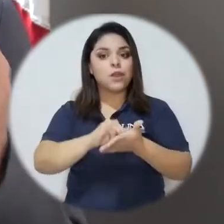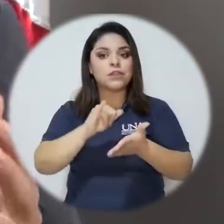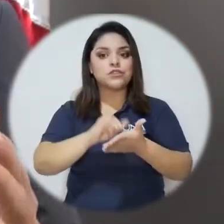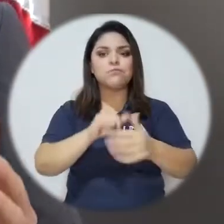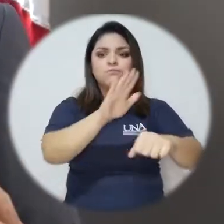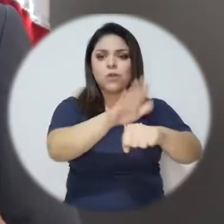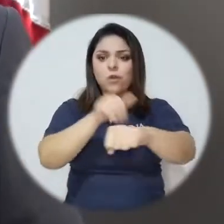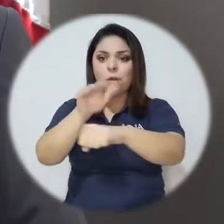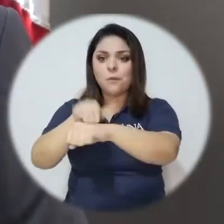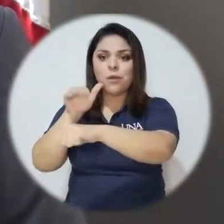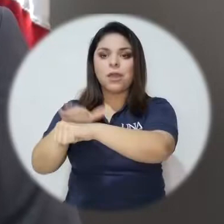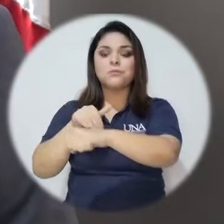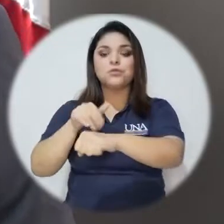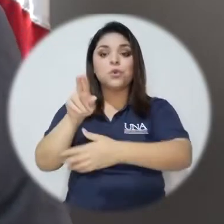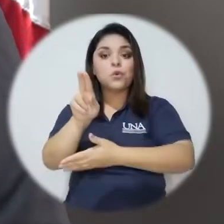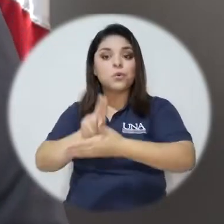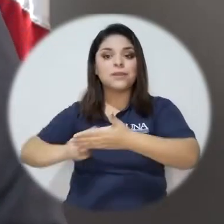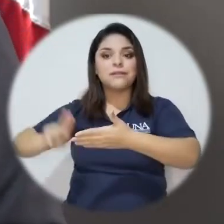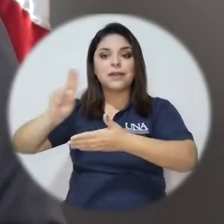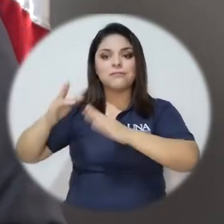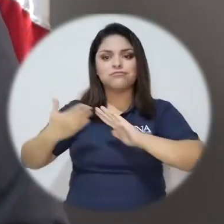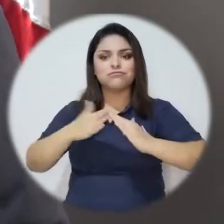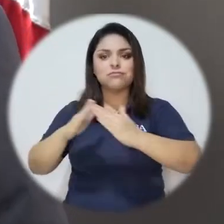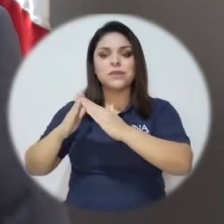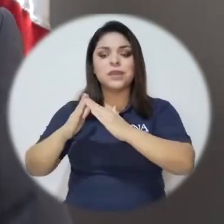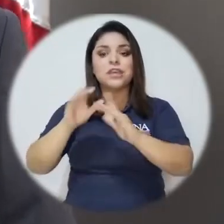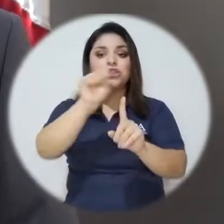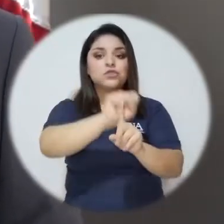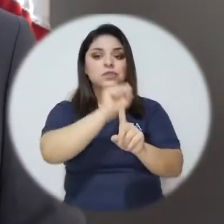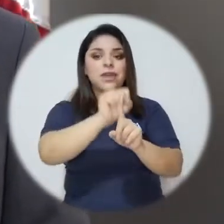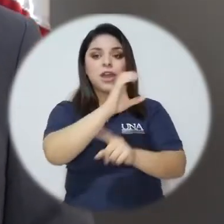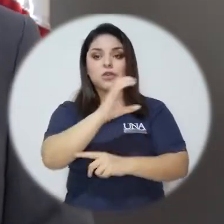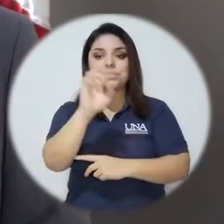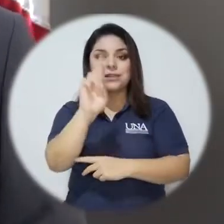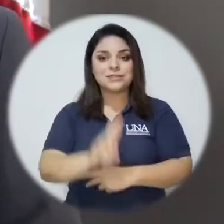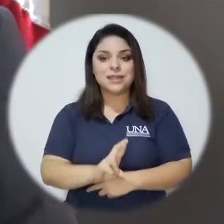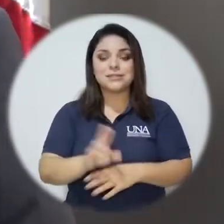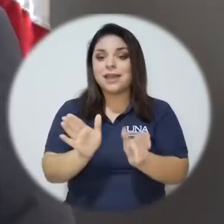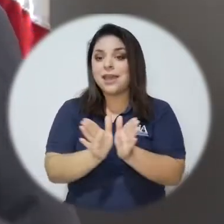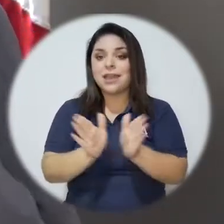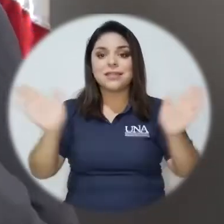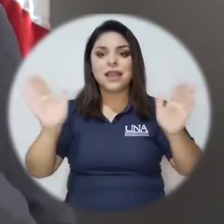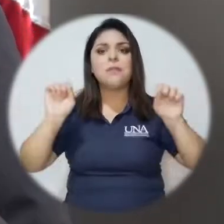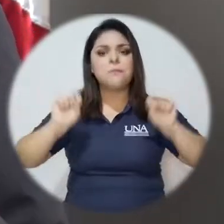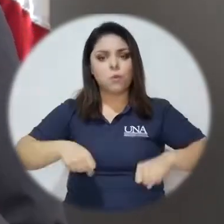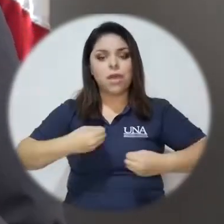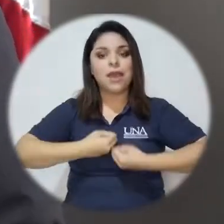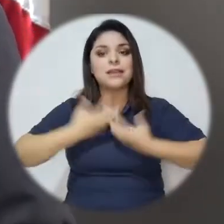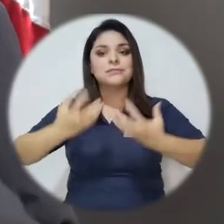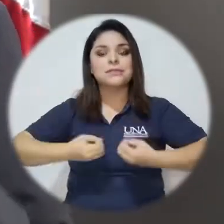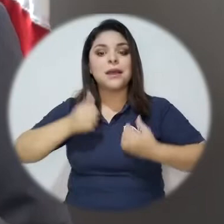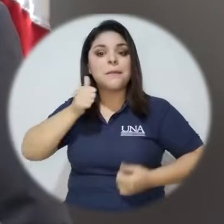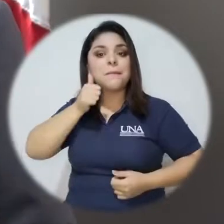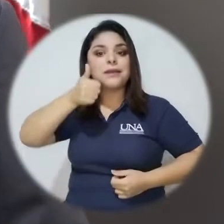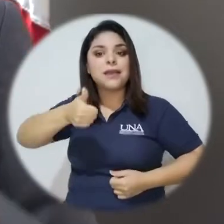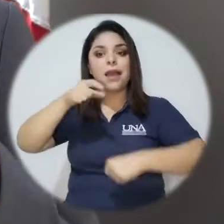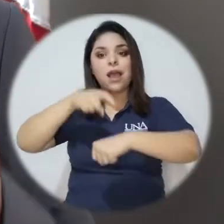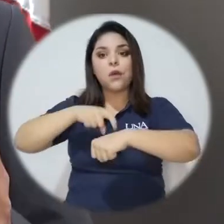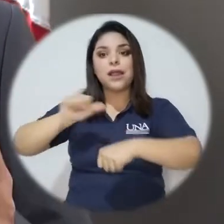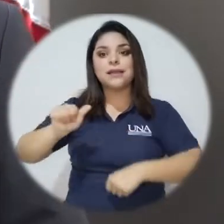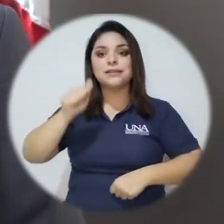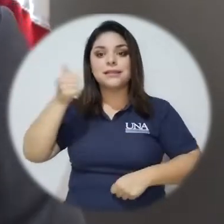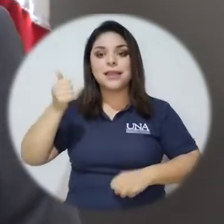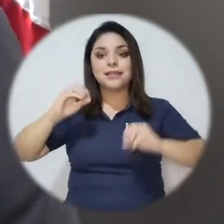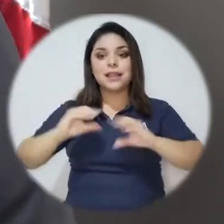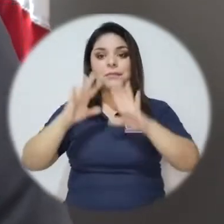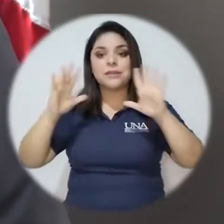les convocamos a las comunidades universitarias y a la sociedad costarricense en general a expresarnos mañana a las